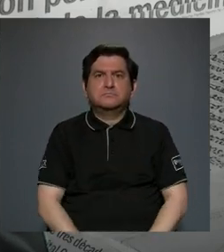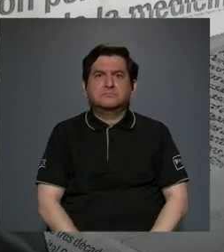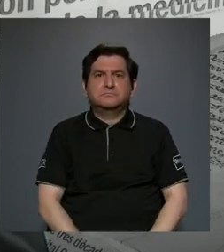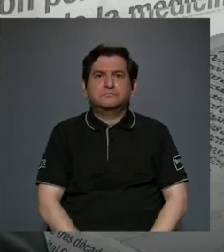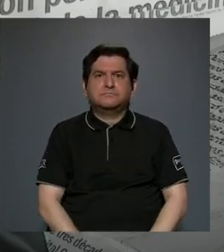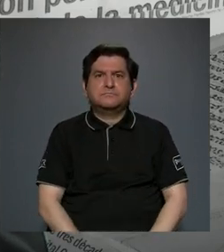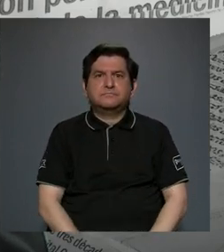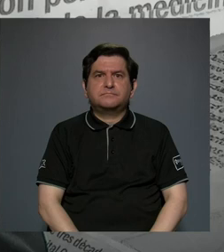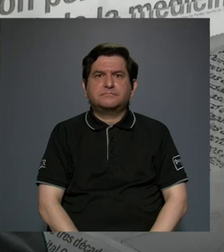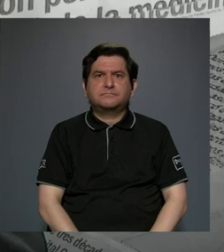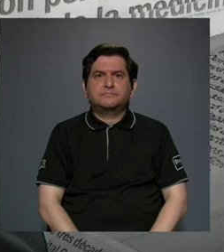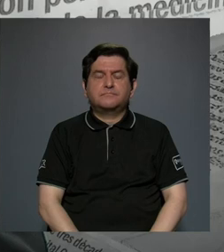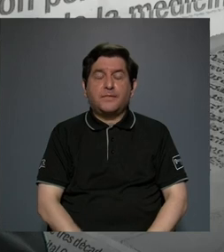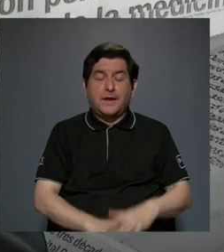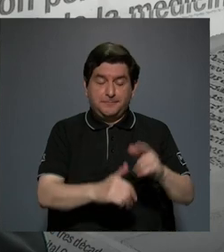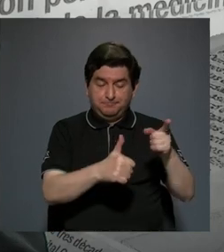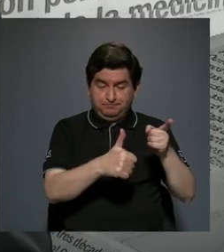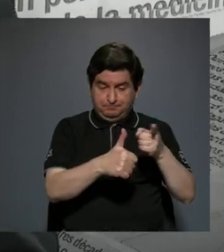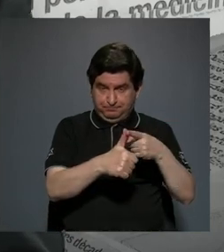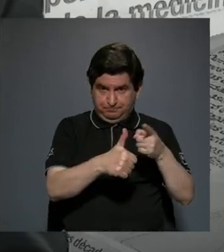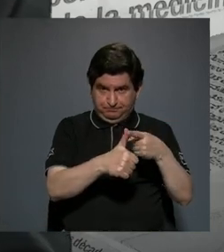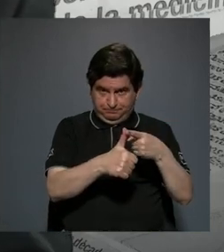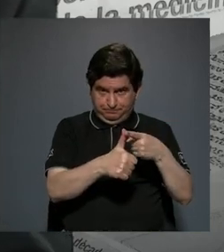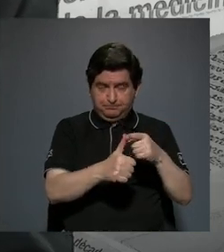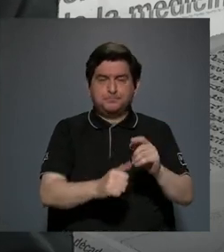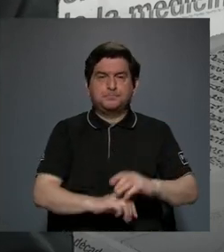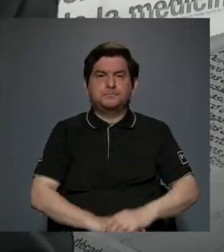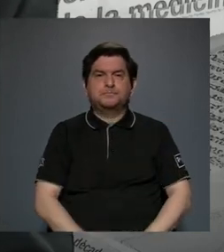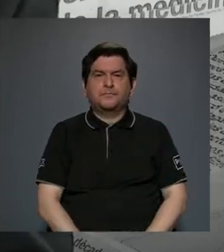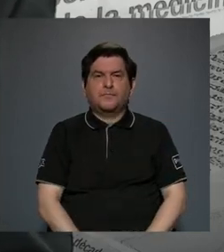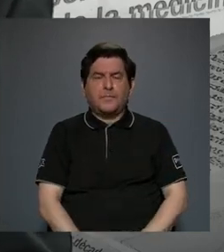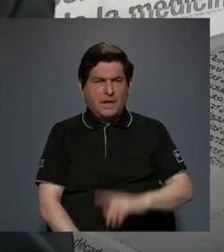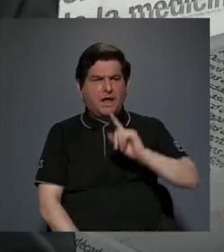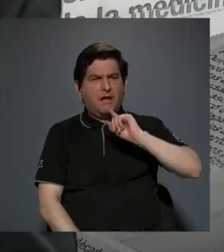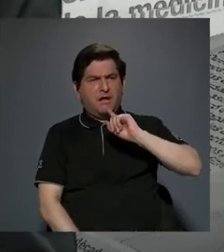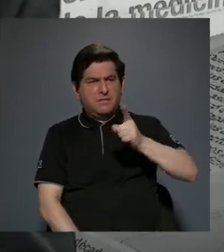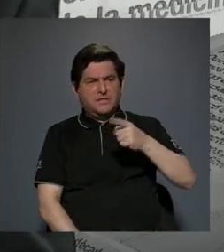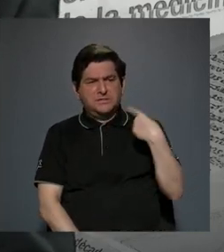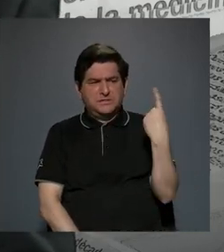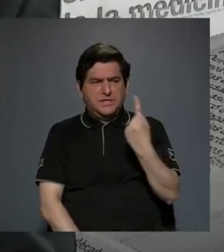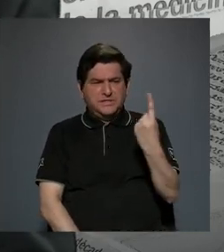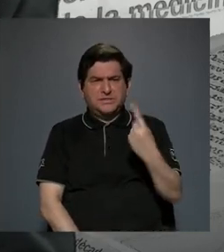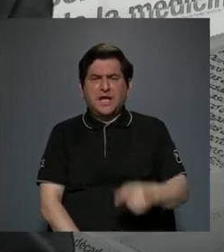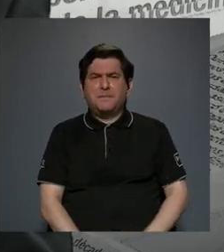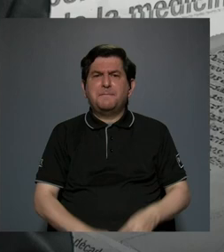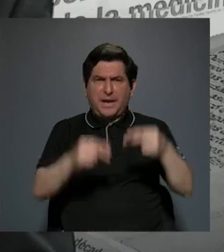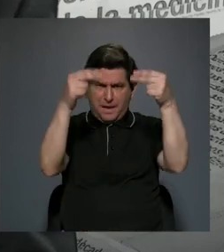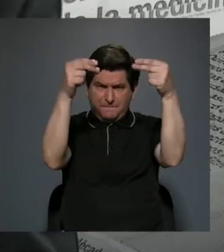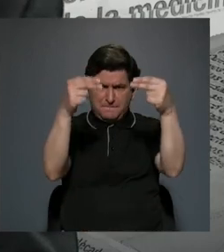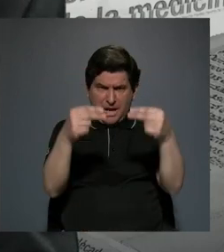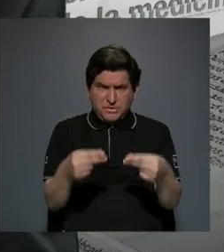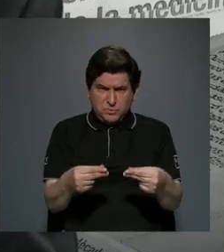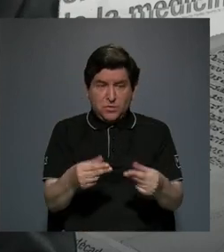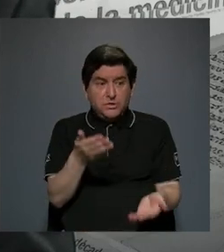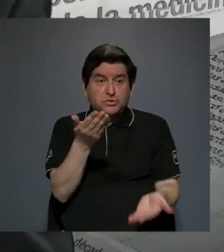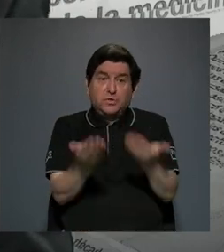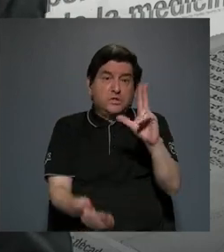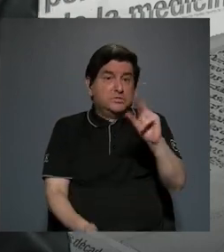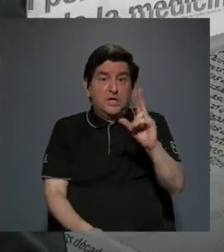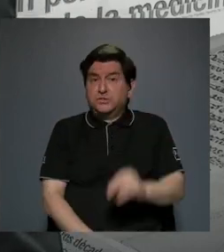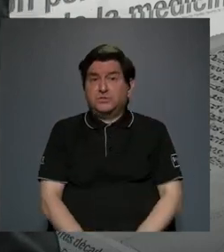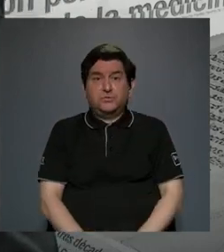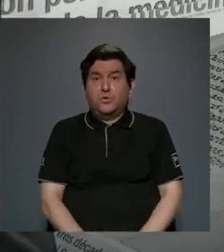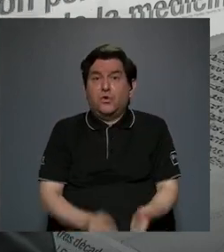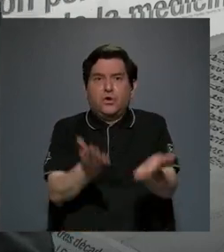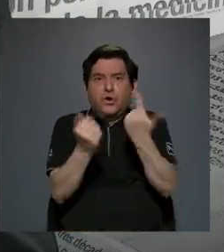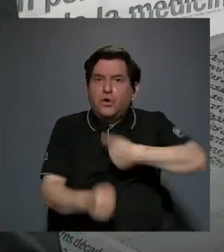entonces primero hay que decir que siempre hay presupuesto tal vez no tengamos la